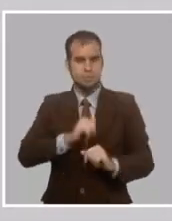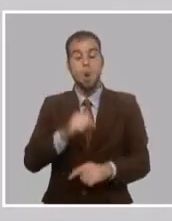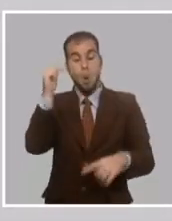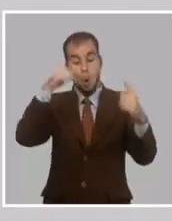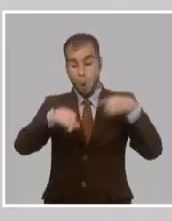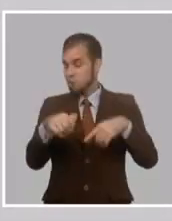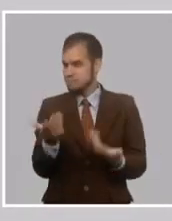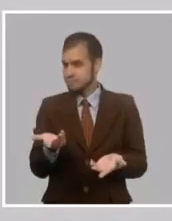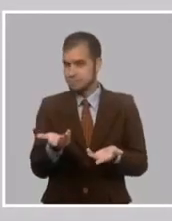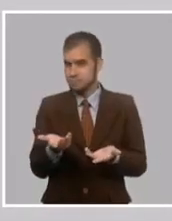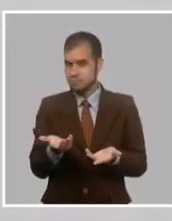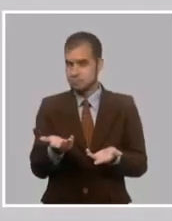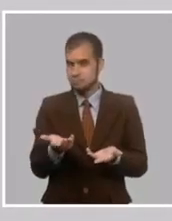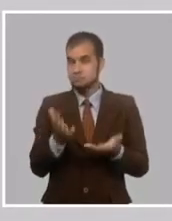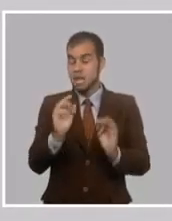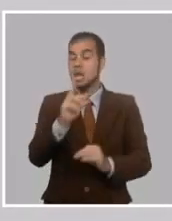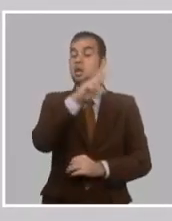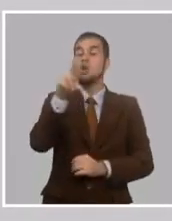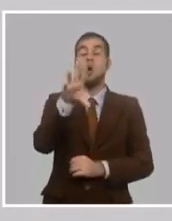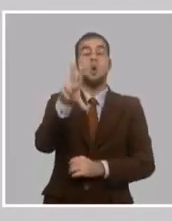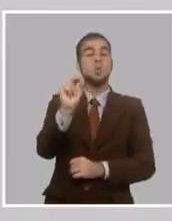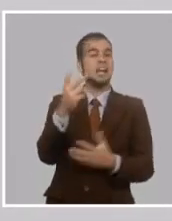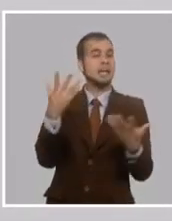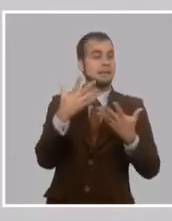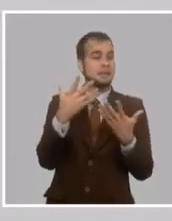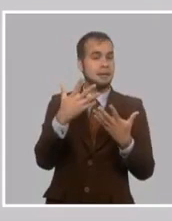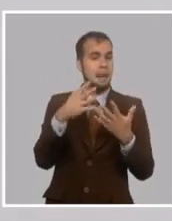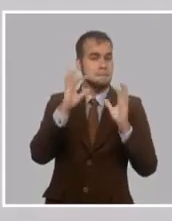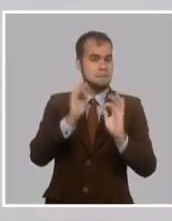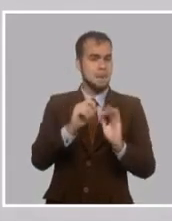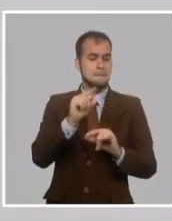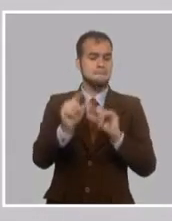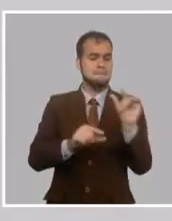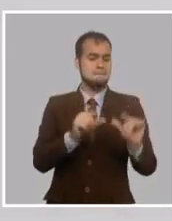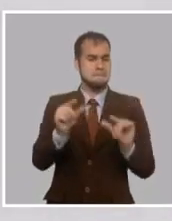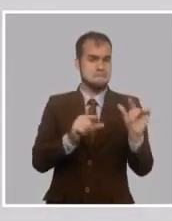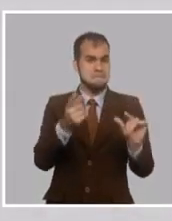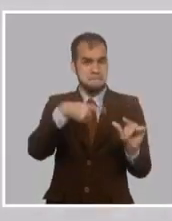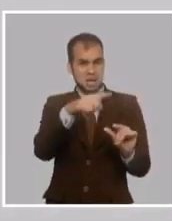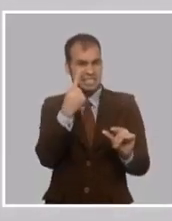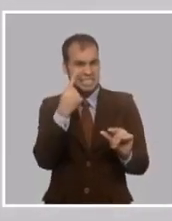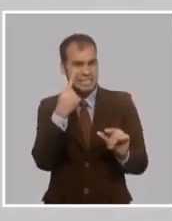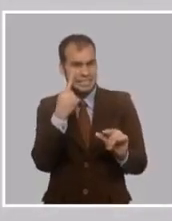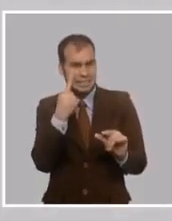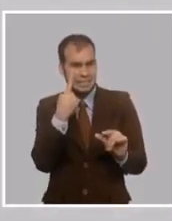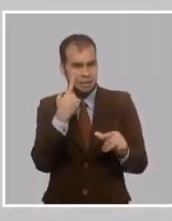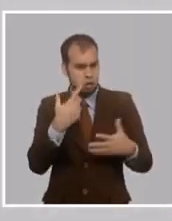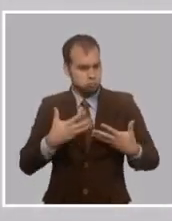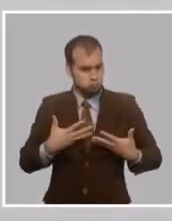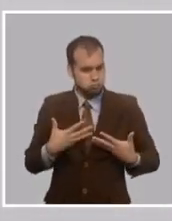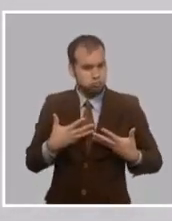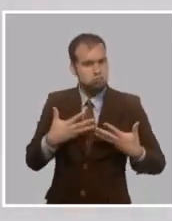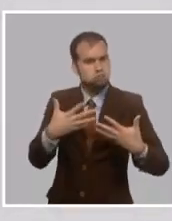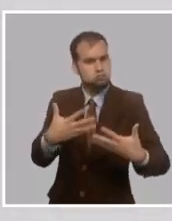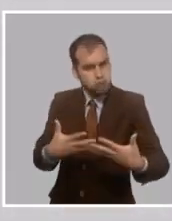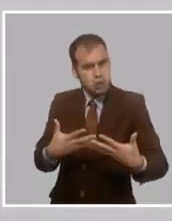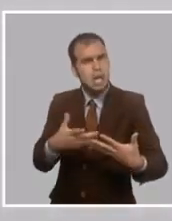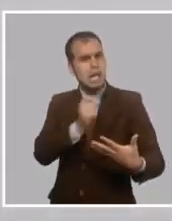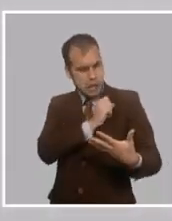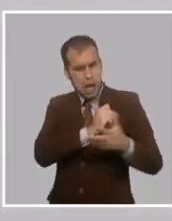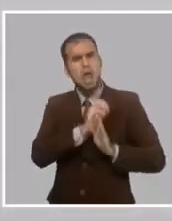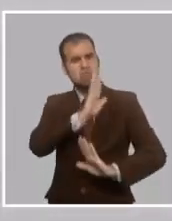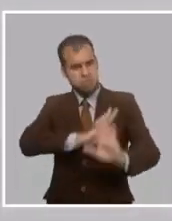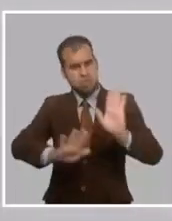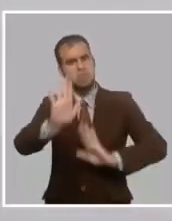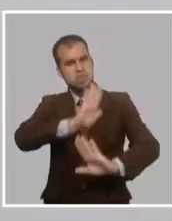sentirse revolución nueva. El señor de 100 años, 120 años, que abraza la vocación de defender, transformar, salvar